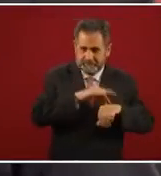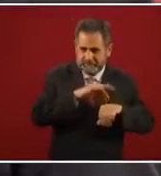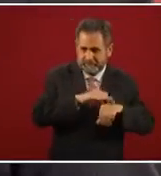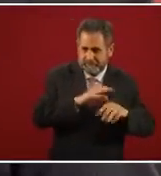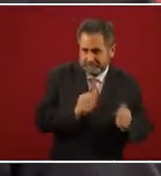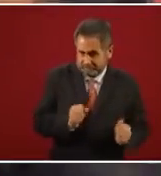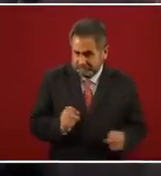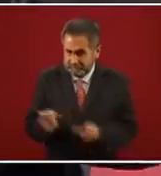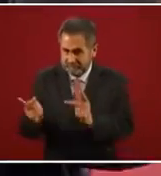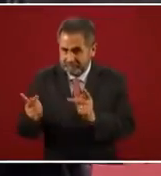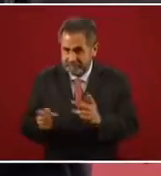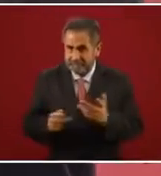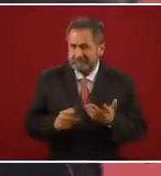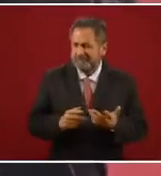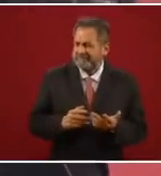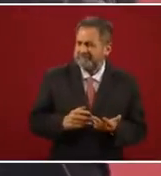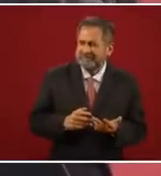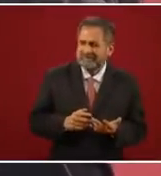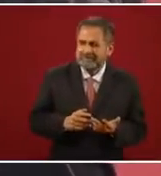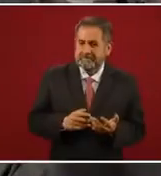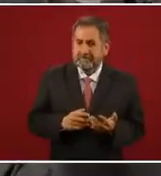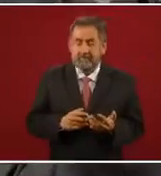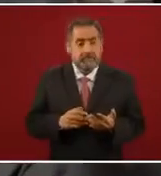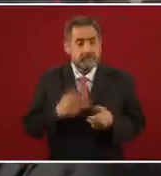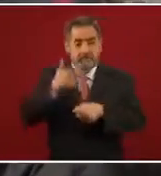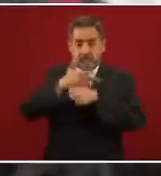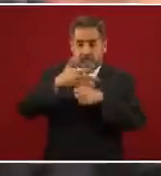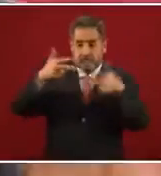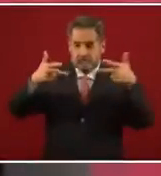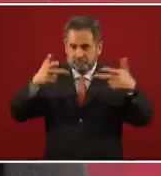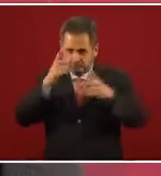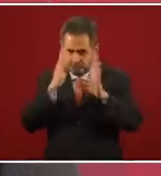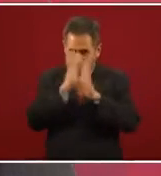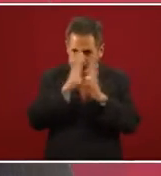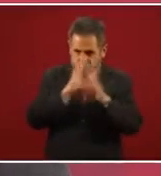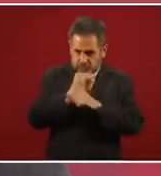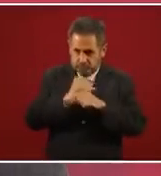te vendo cámaras de vigilancia,